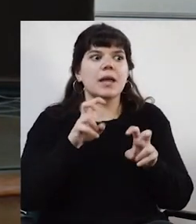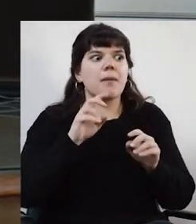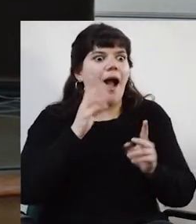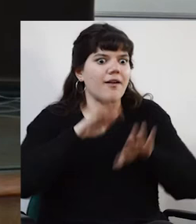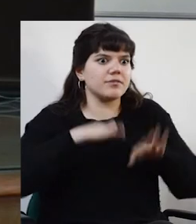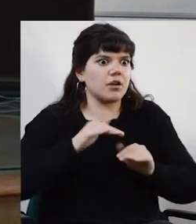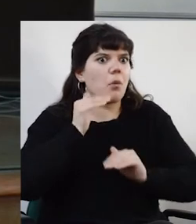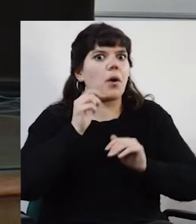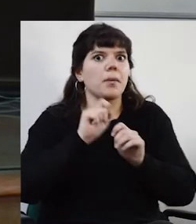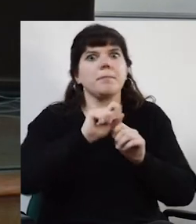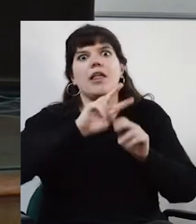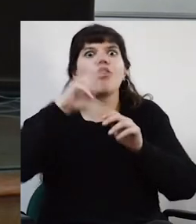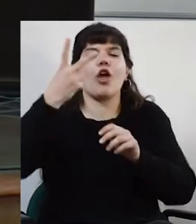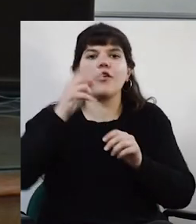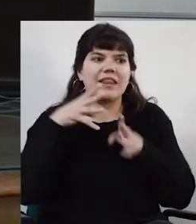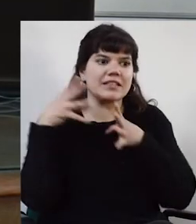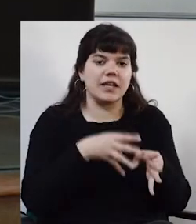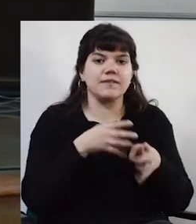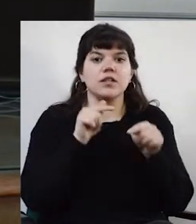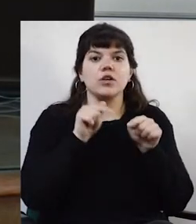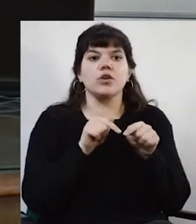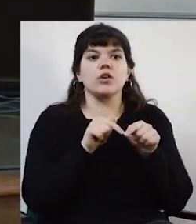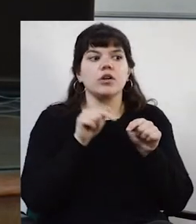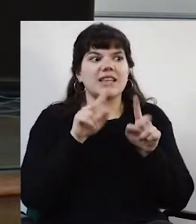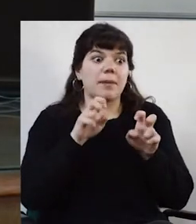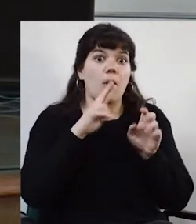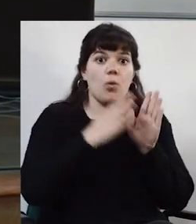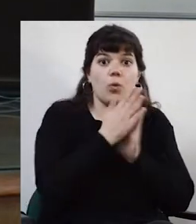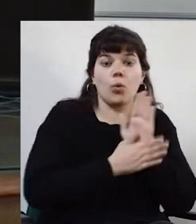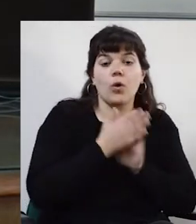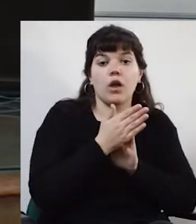desafíos institucionalmente y a nivel del país.